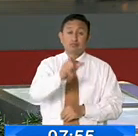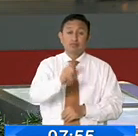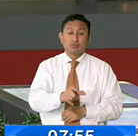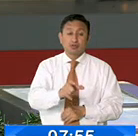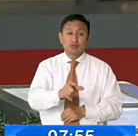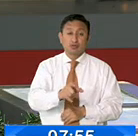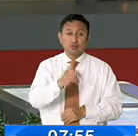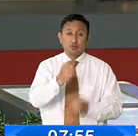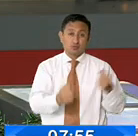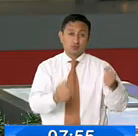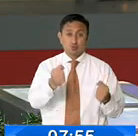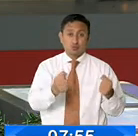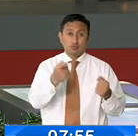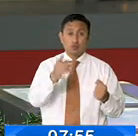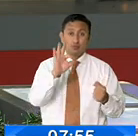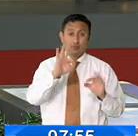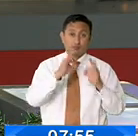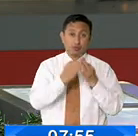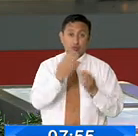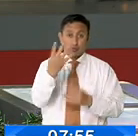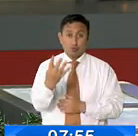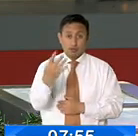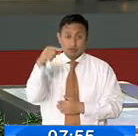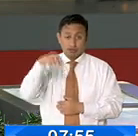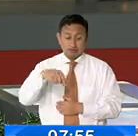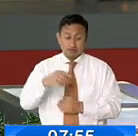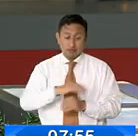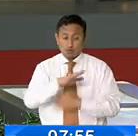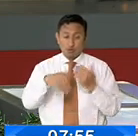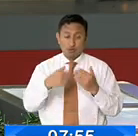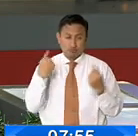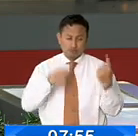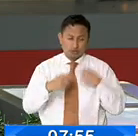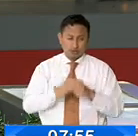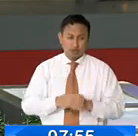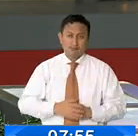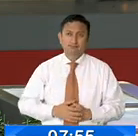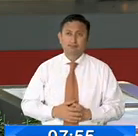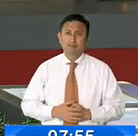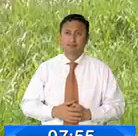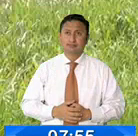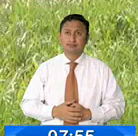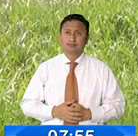integrantes de una misma familia. Todos resultaron con heridas leves. Le contamos.